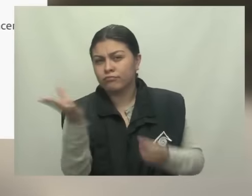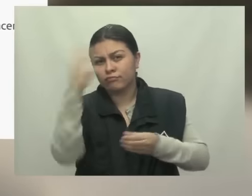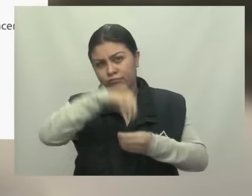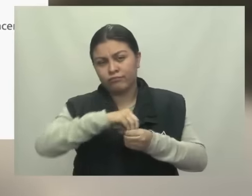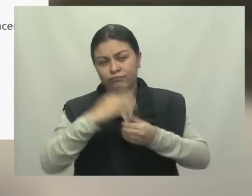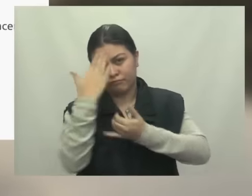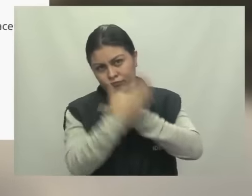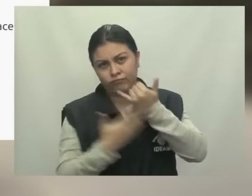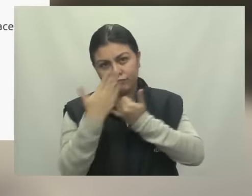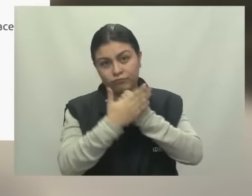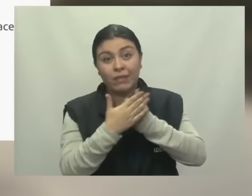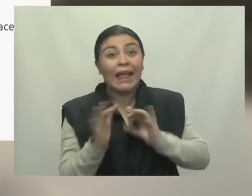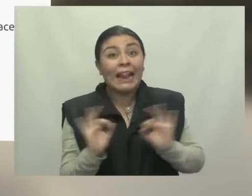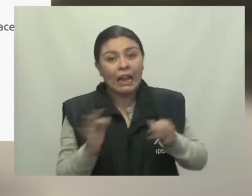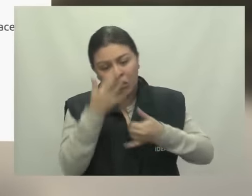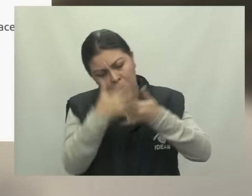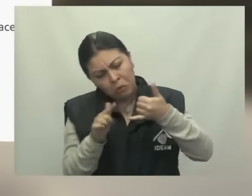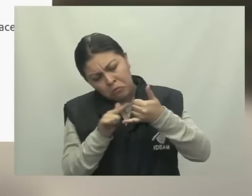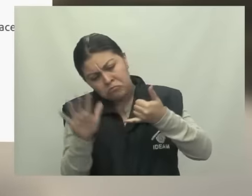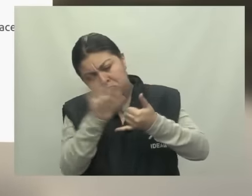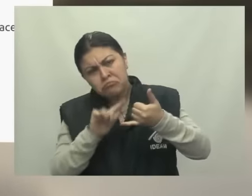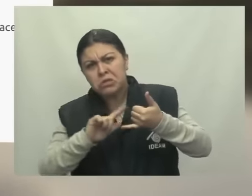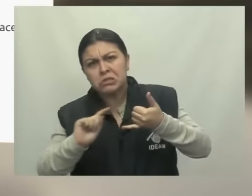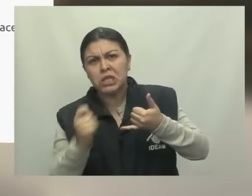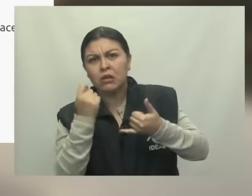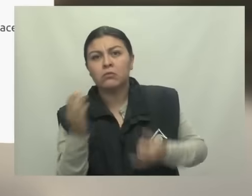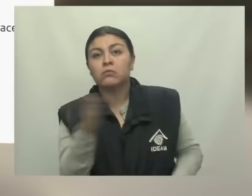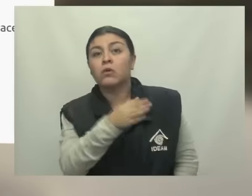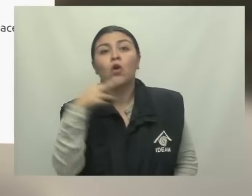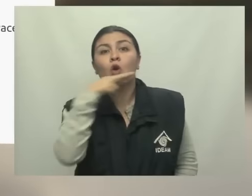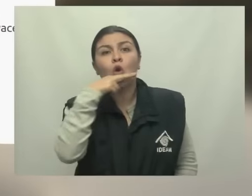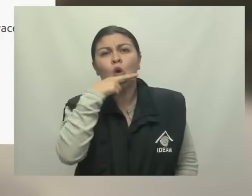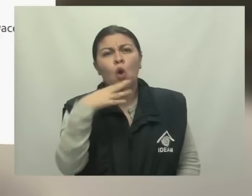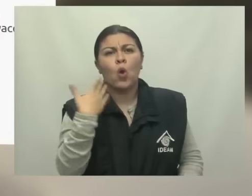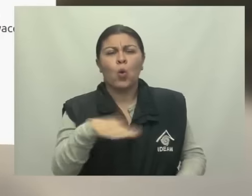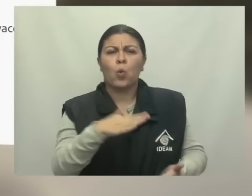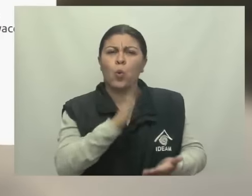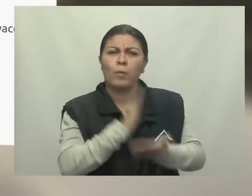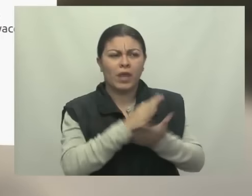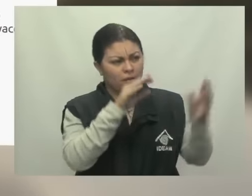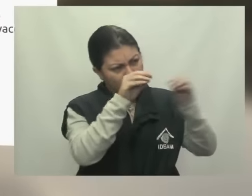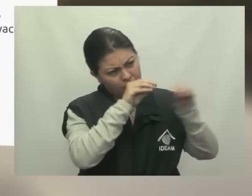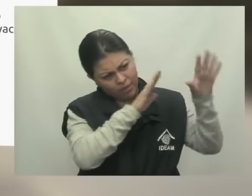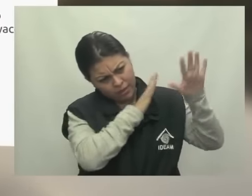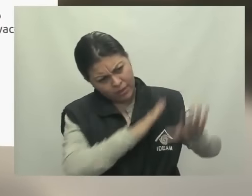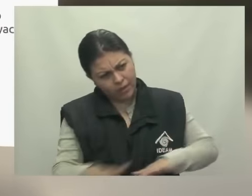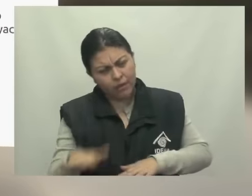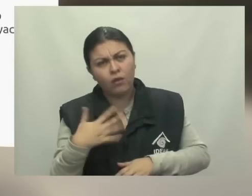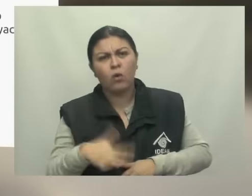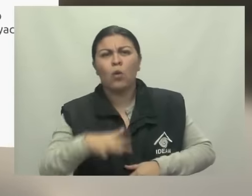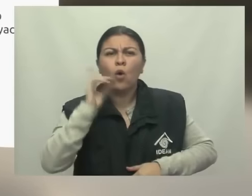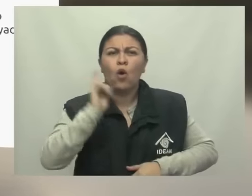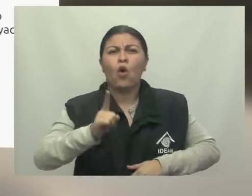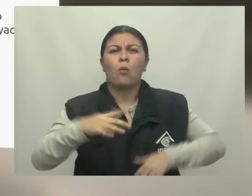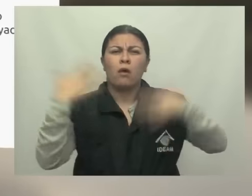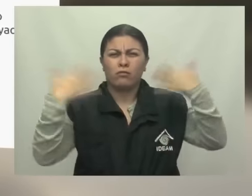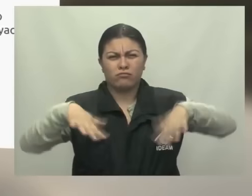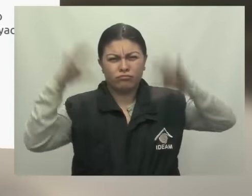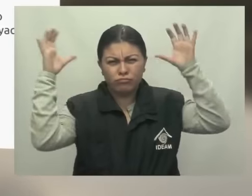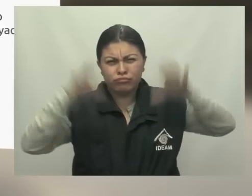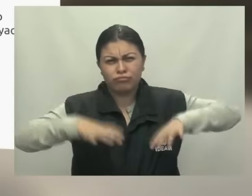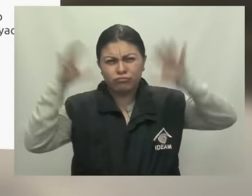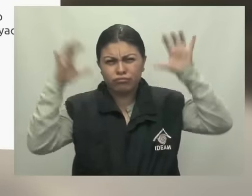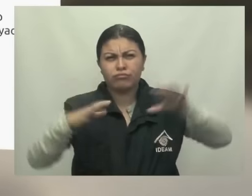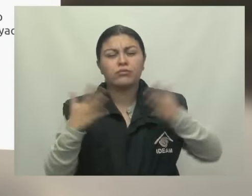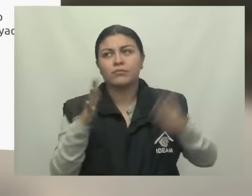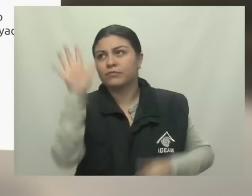nacional, con excepción del litoral del Pacífico. Alerta roja por alta amenaza de deslizamientos de tierra, ocasionados por las fuertes lluvias